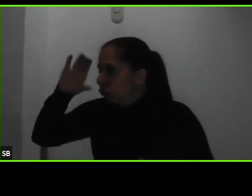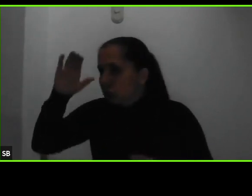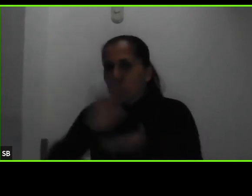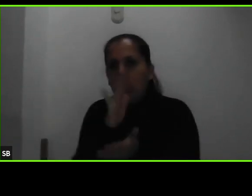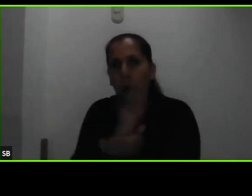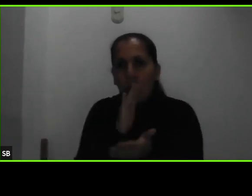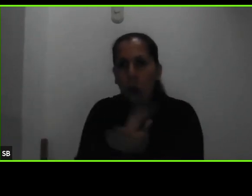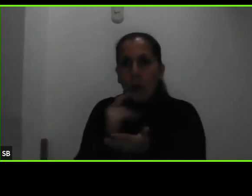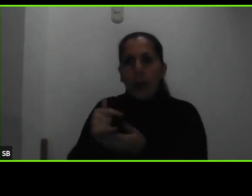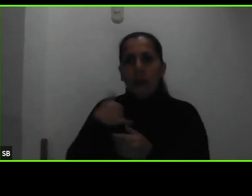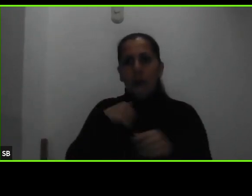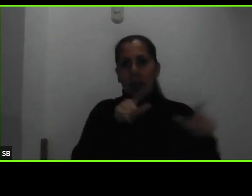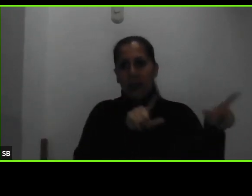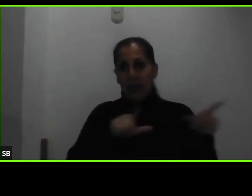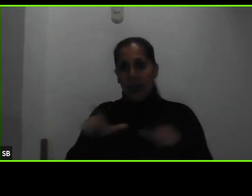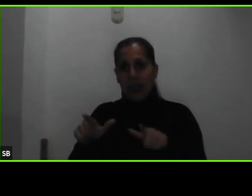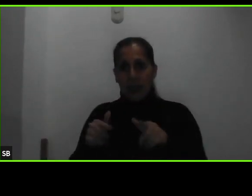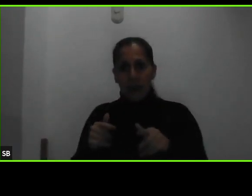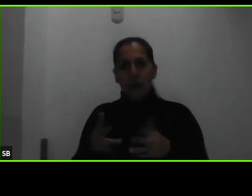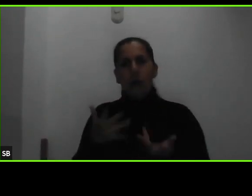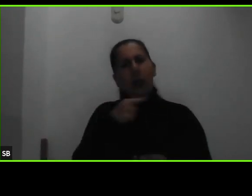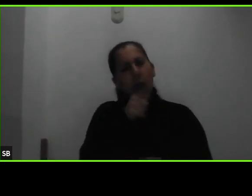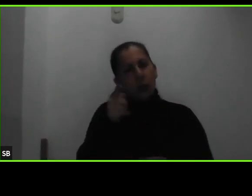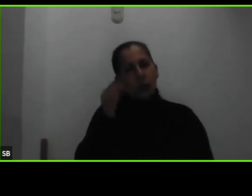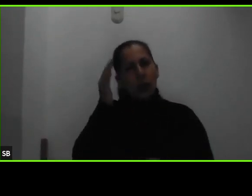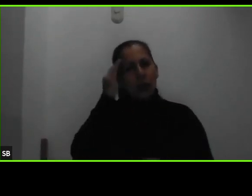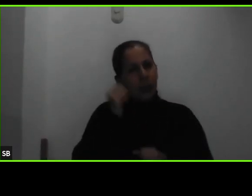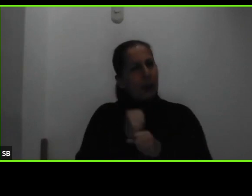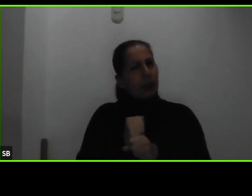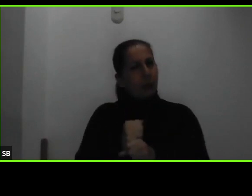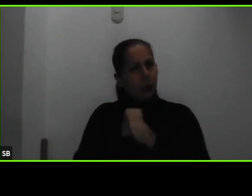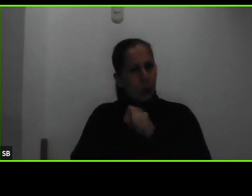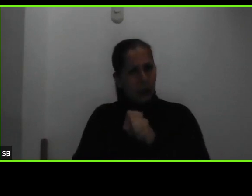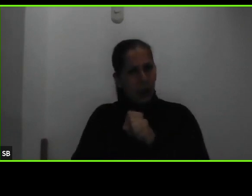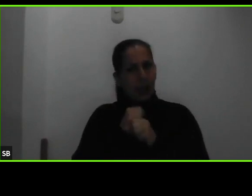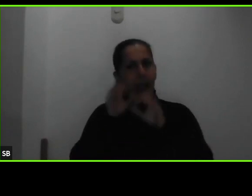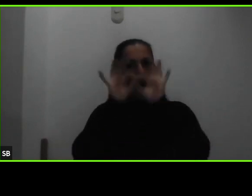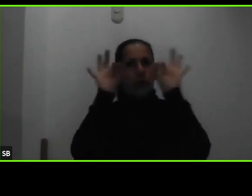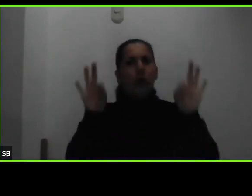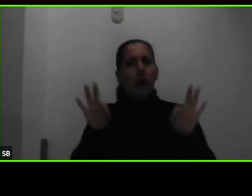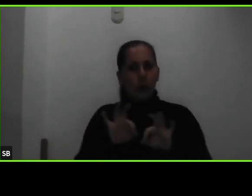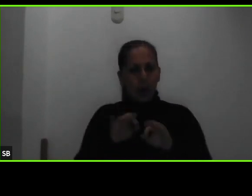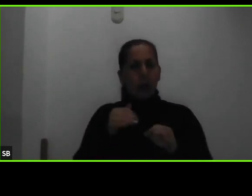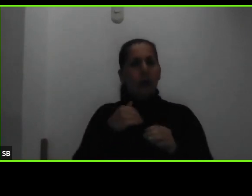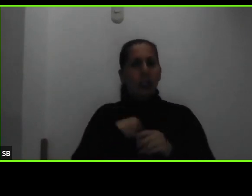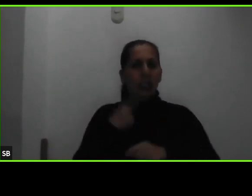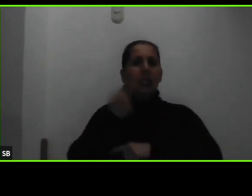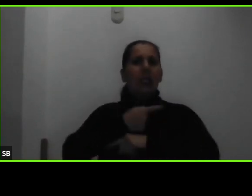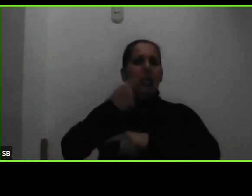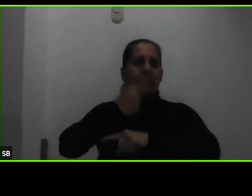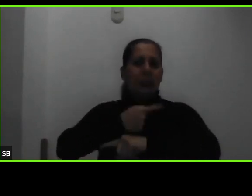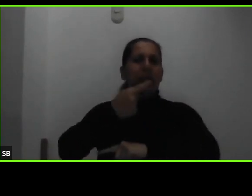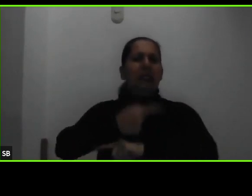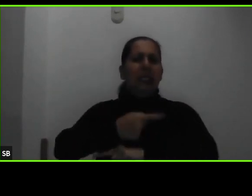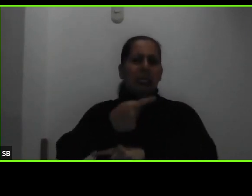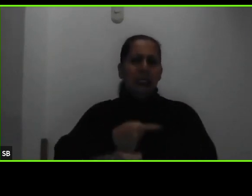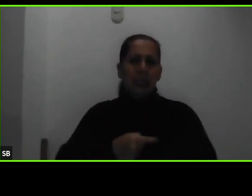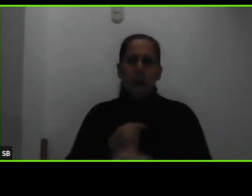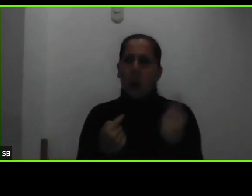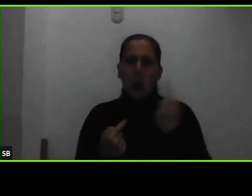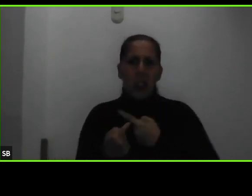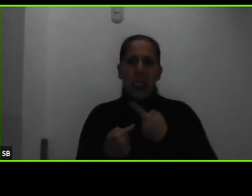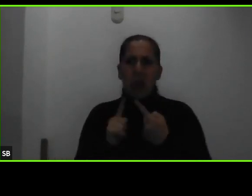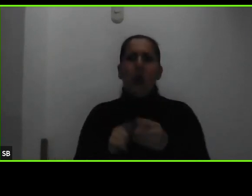también vamos a ver la certeza de que el formulario va a estar habilitado durante varios días precisamente para que logren cargar los